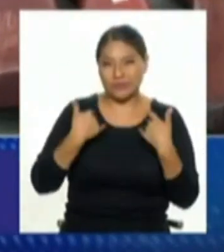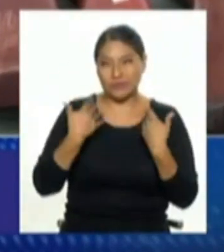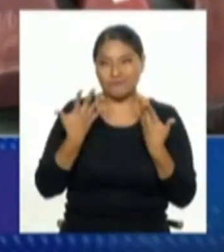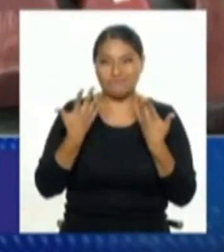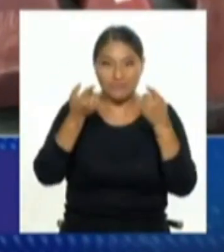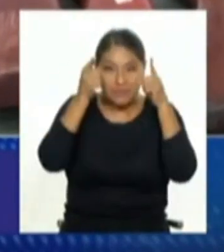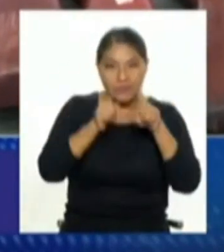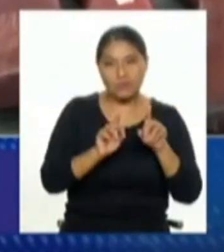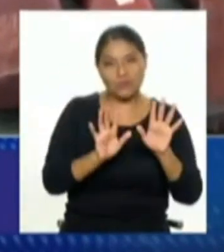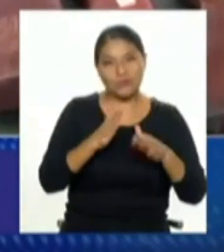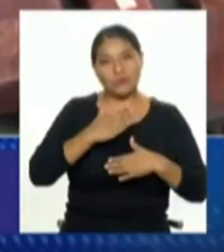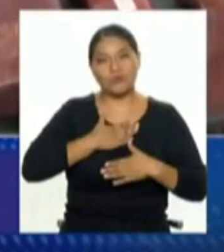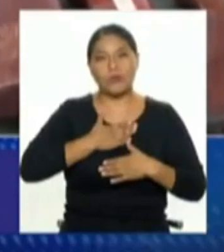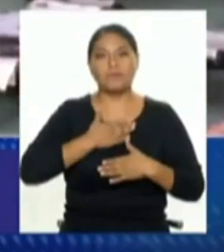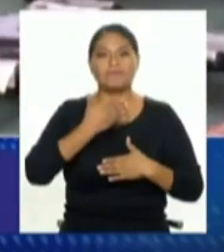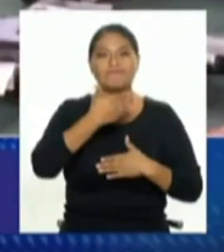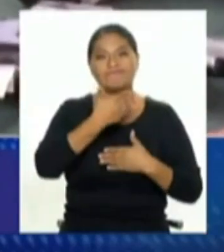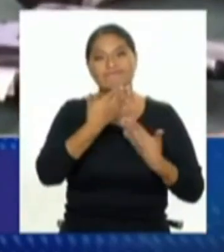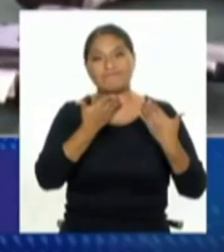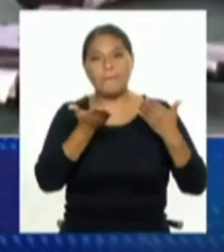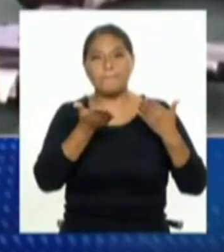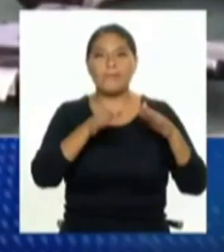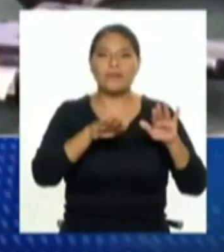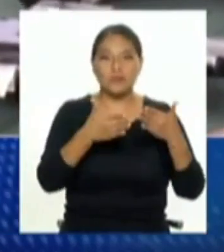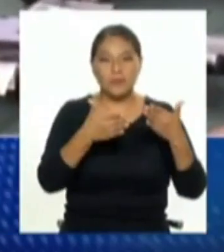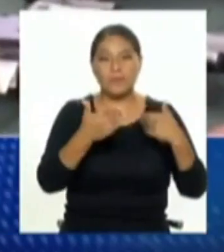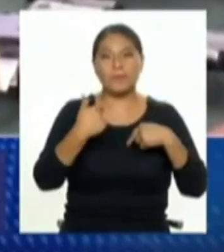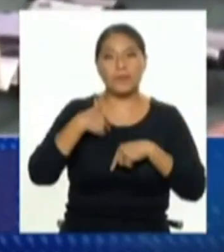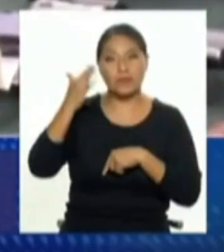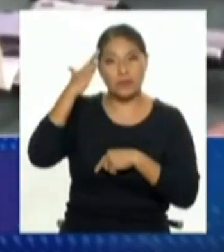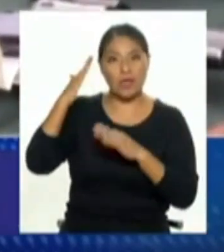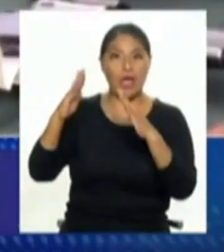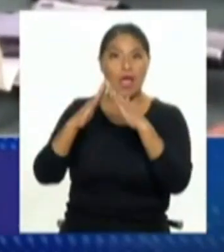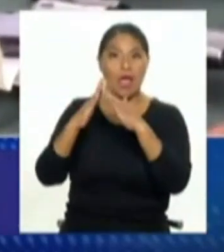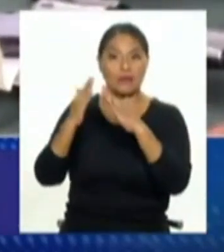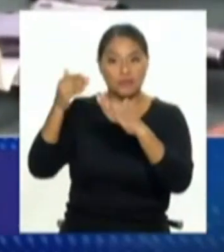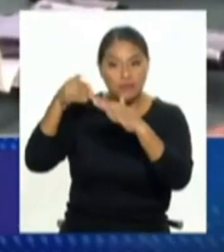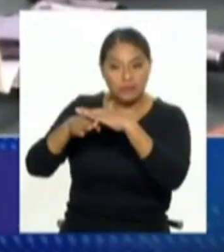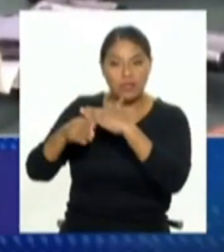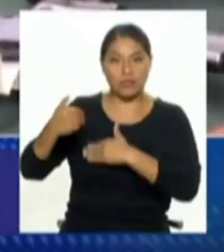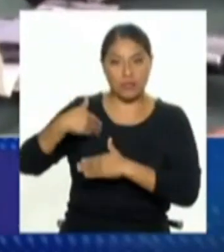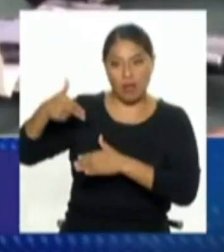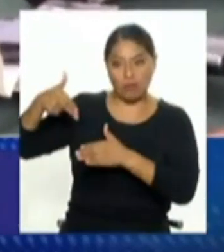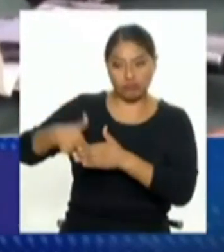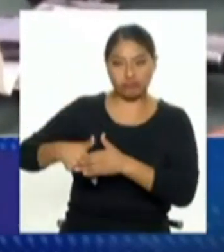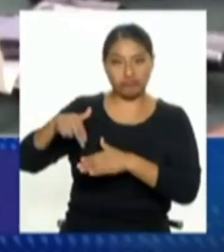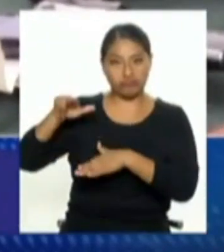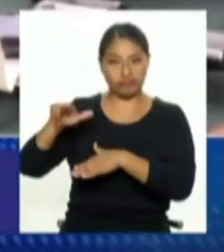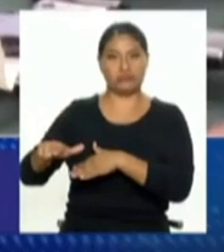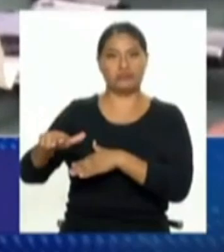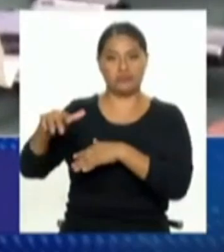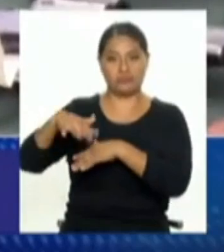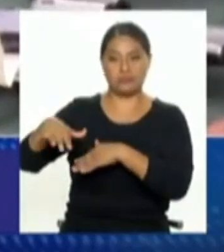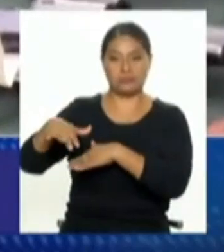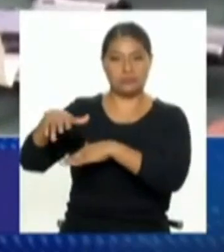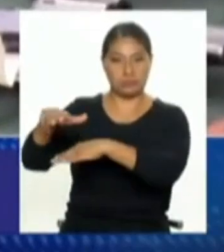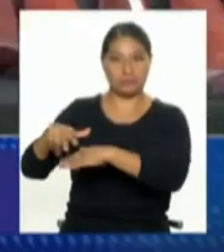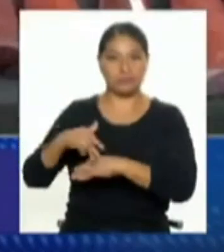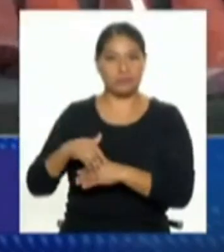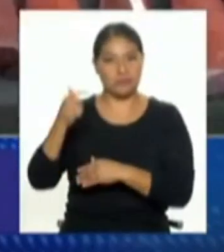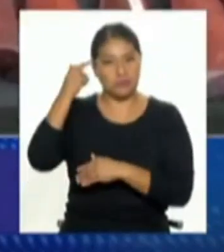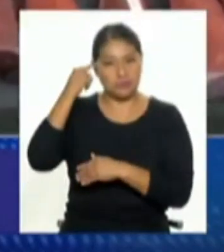quizás es si el hecho de que haya un arma en la casa causa un problema mental o